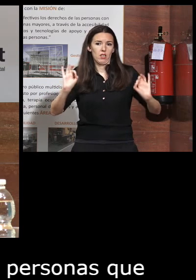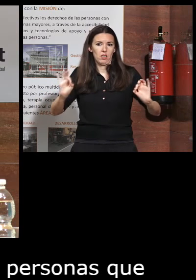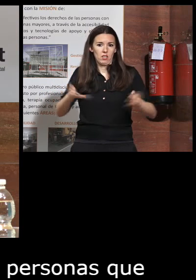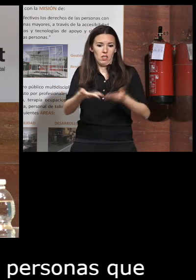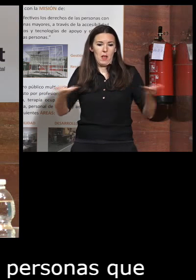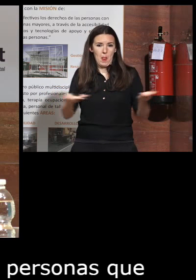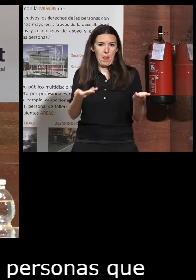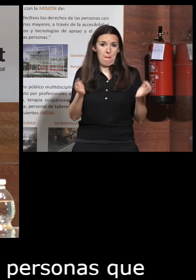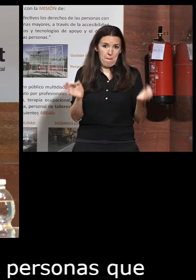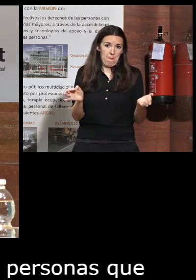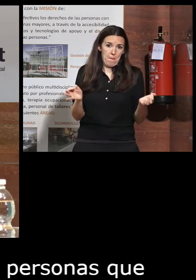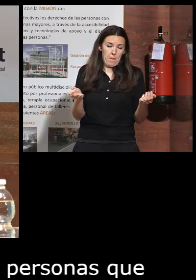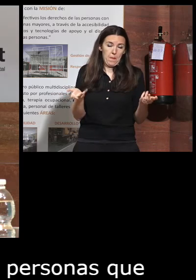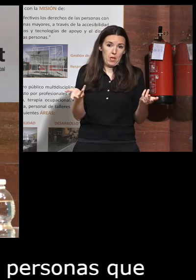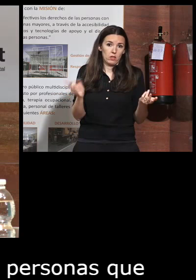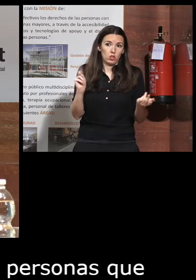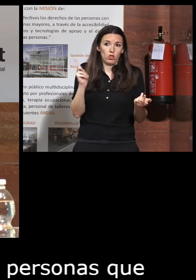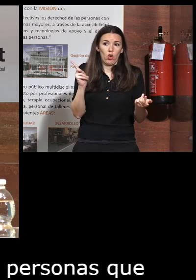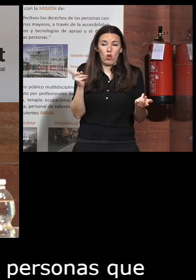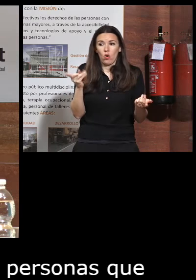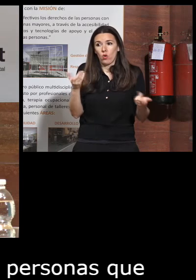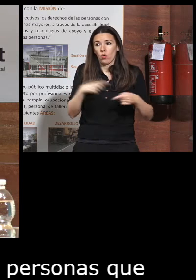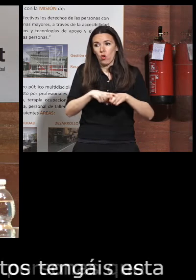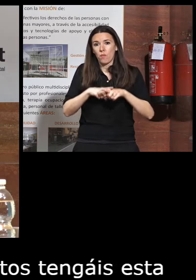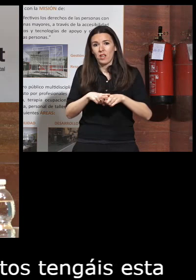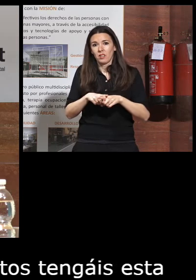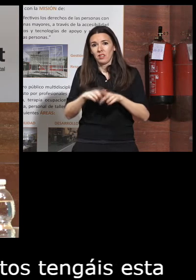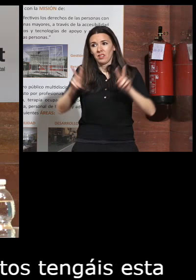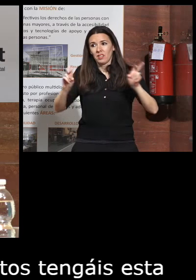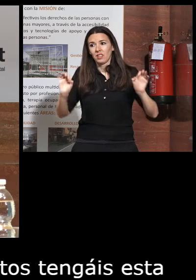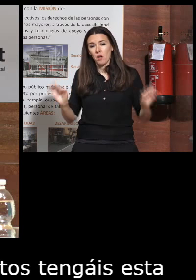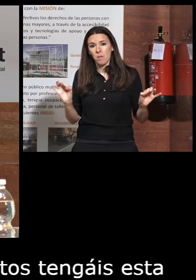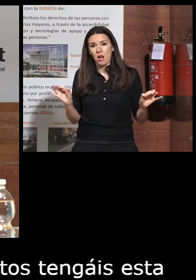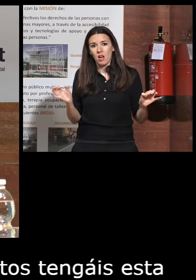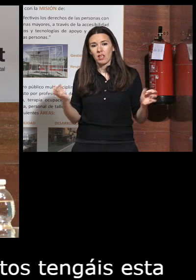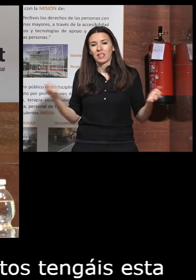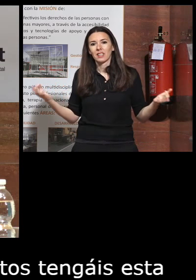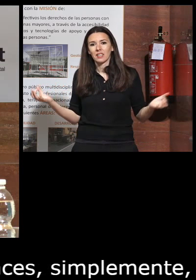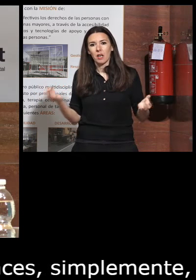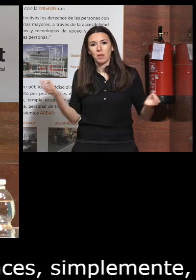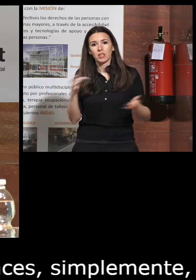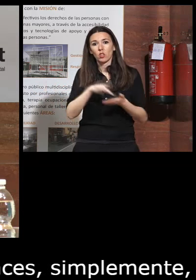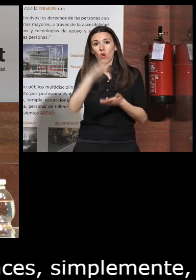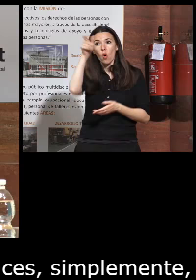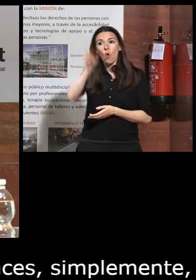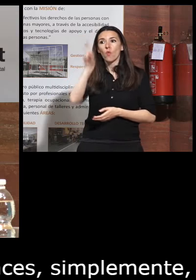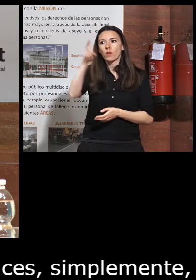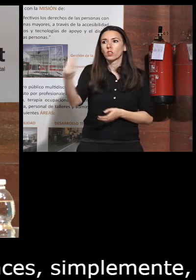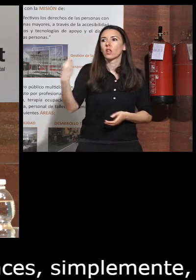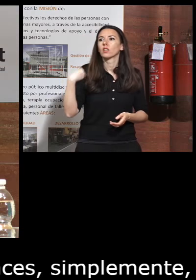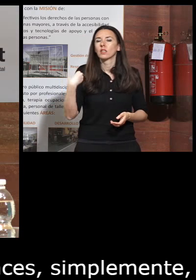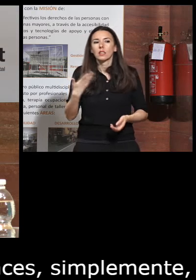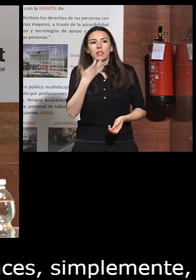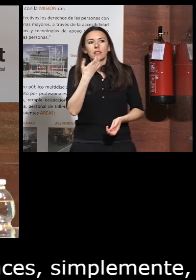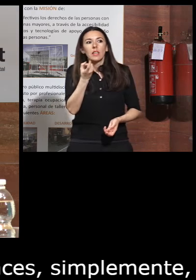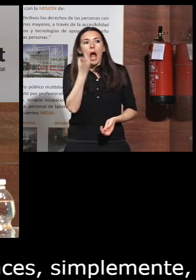ello ¿no? entonces simplemente pues compartir ese aspecto de ¿qué pasa? cuando un profesor me preguntaba ¿y